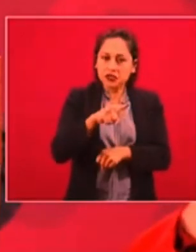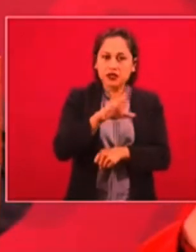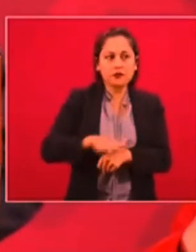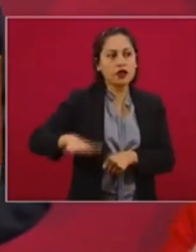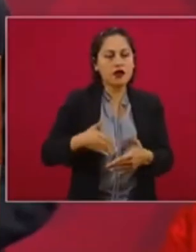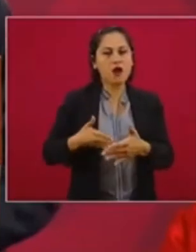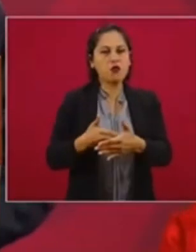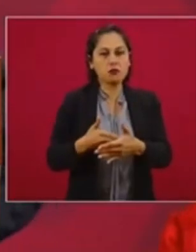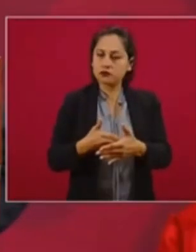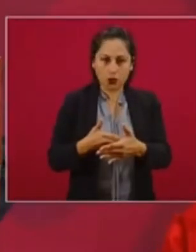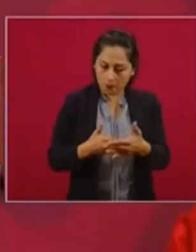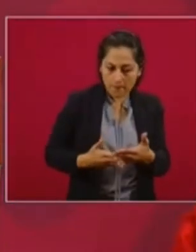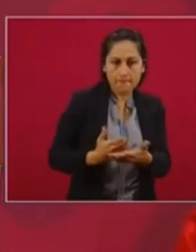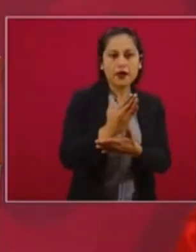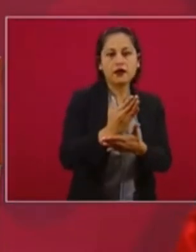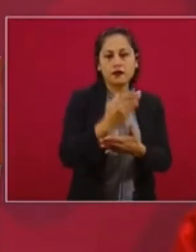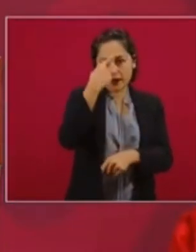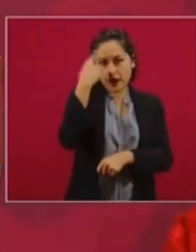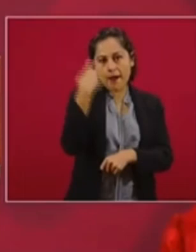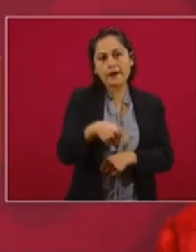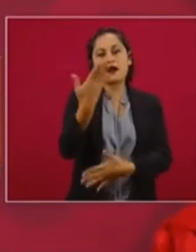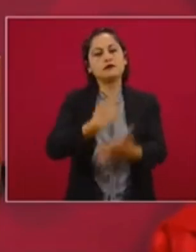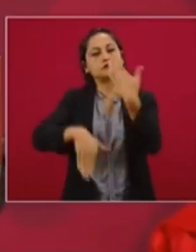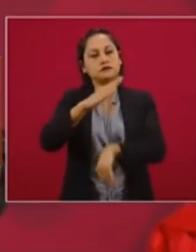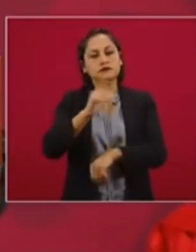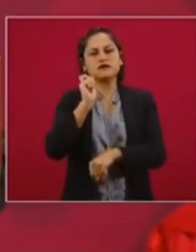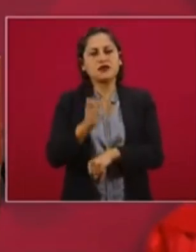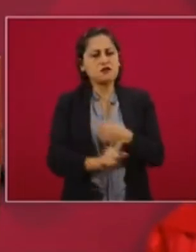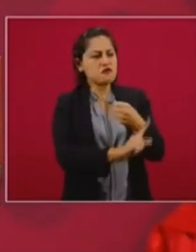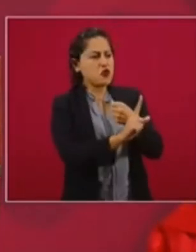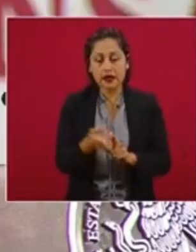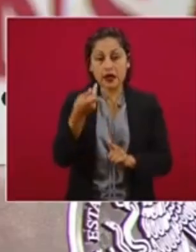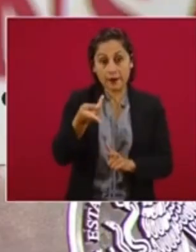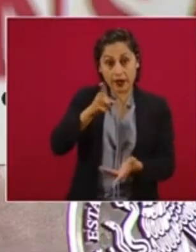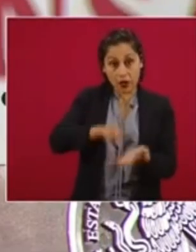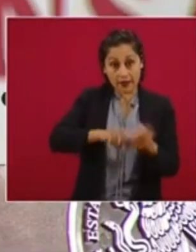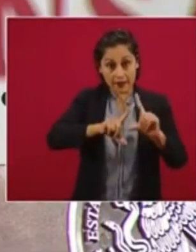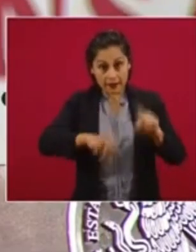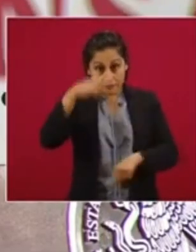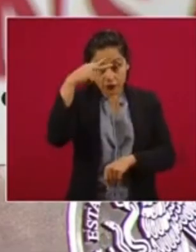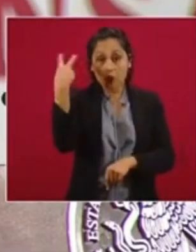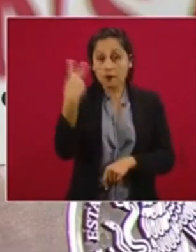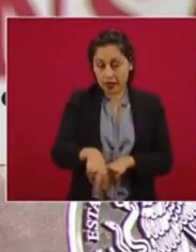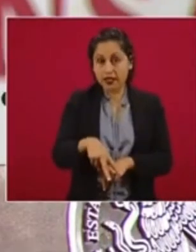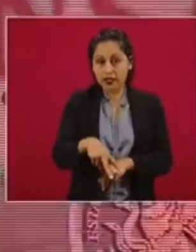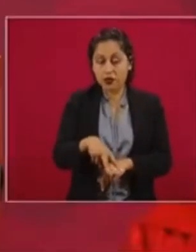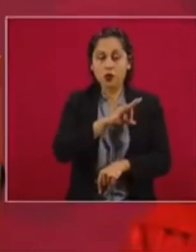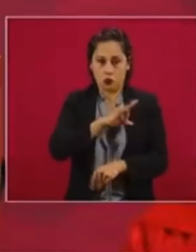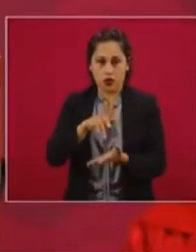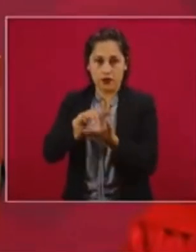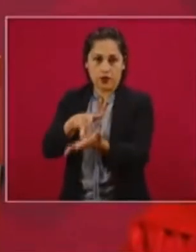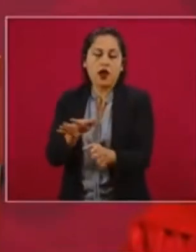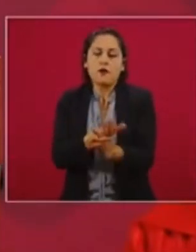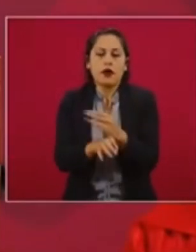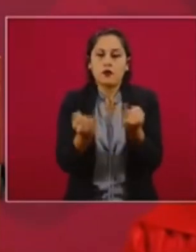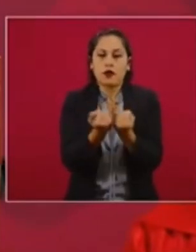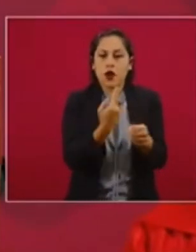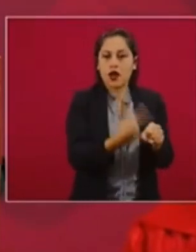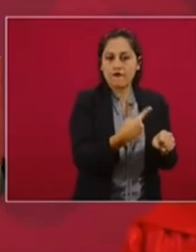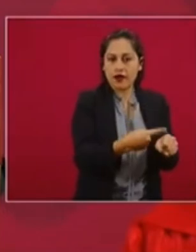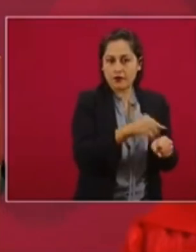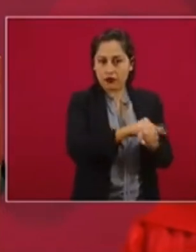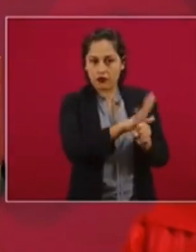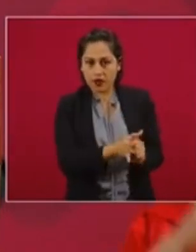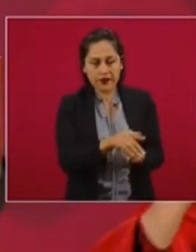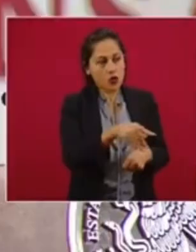a la inversión privada, podemos crecer superando cualquier pronóstico. Así como necesitamos una vacuna para el coronavirus, la mejor vacuna que